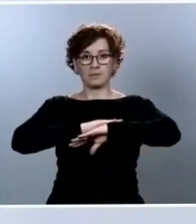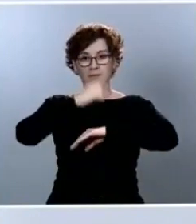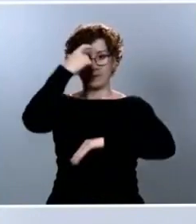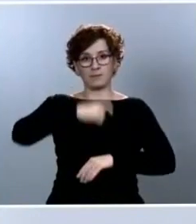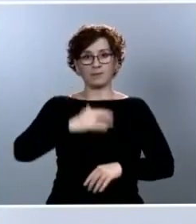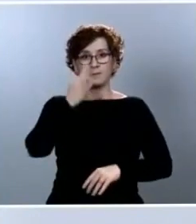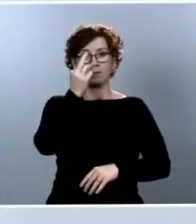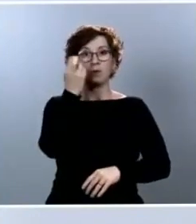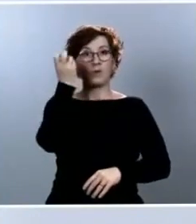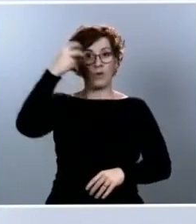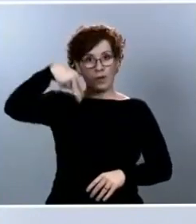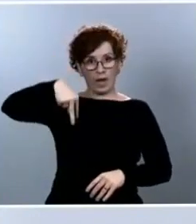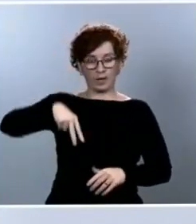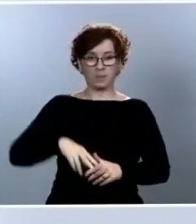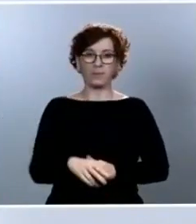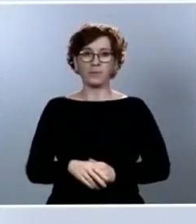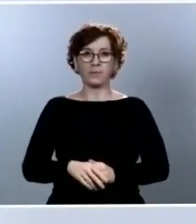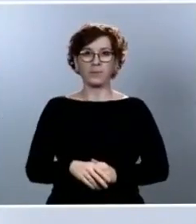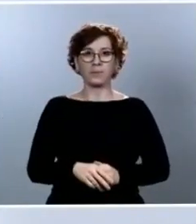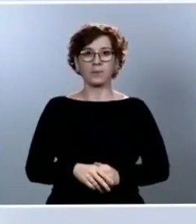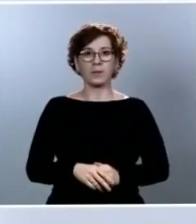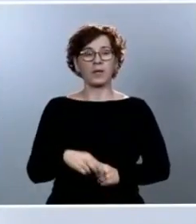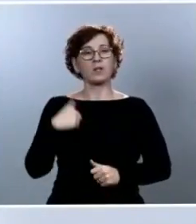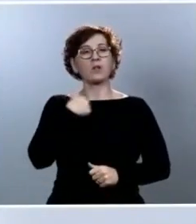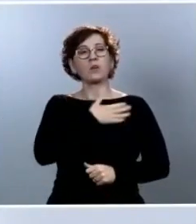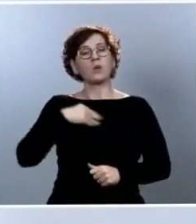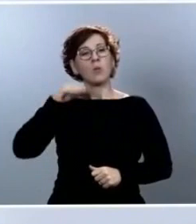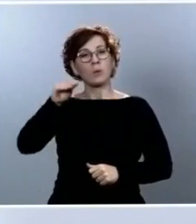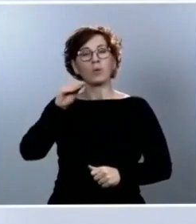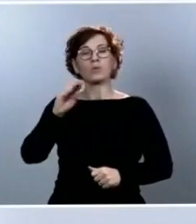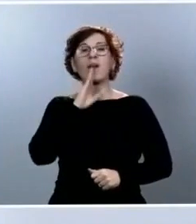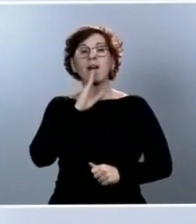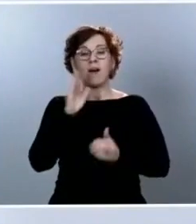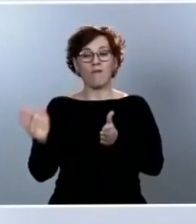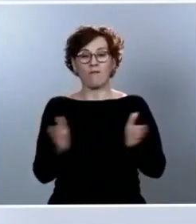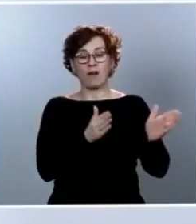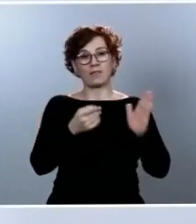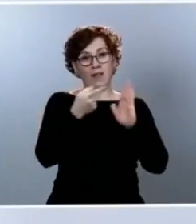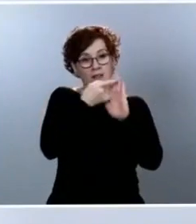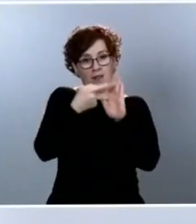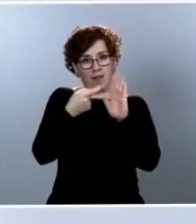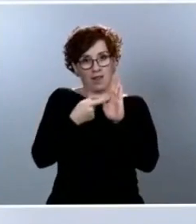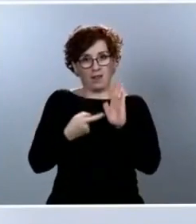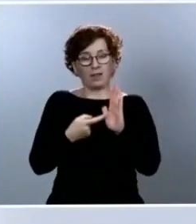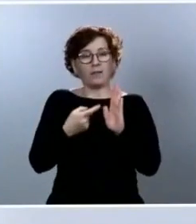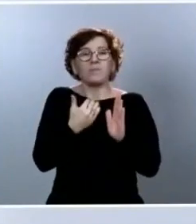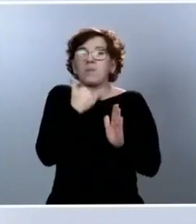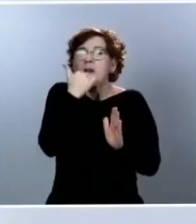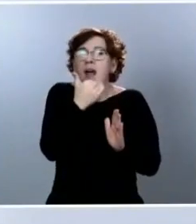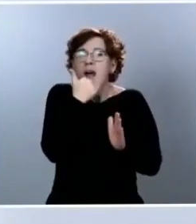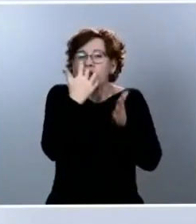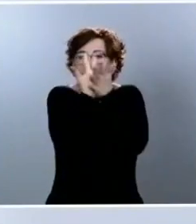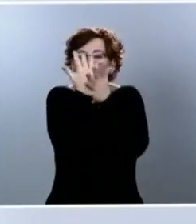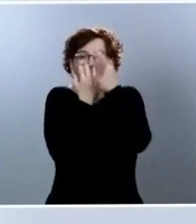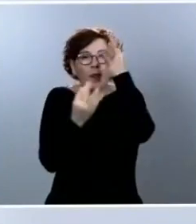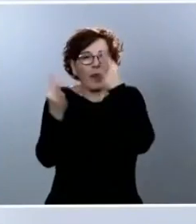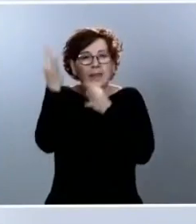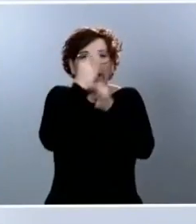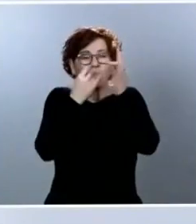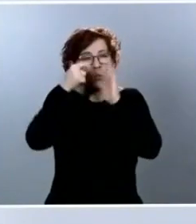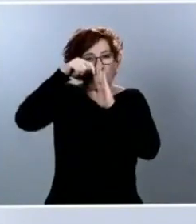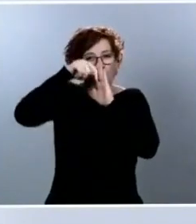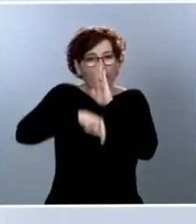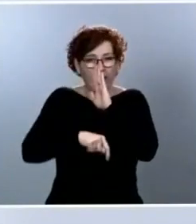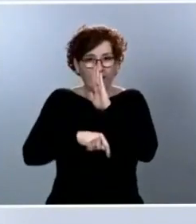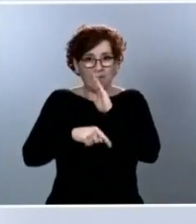Galicia. Yo quería preguntarle por esa desescalada. No sé si puede ofrecer algún tipo de detalle sobre lo que acaba de anunciar, que a partir del 2 de mayo